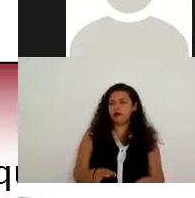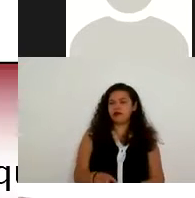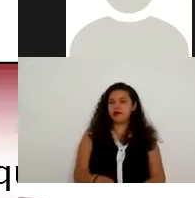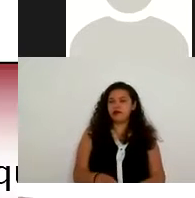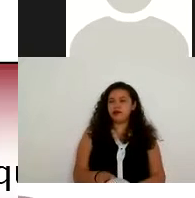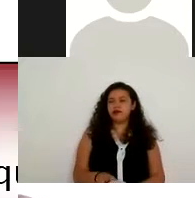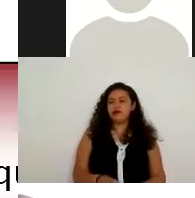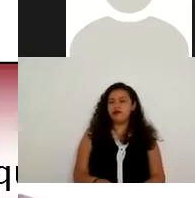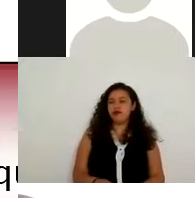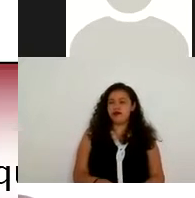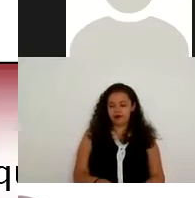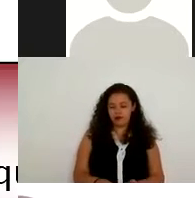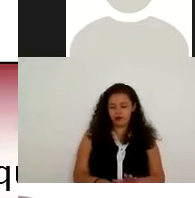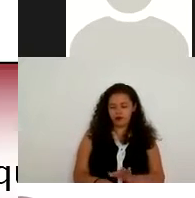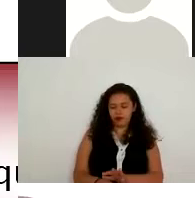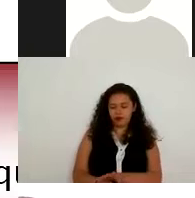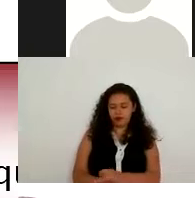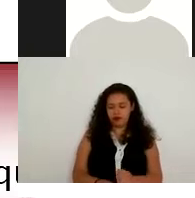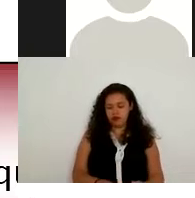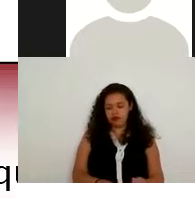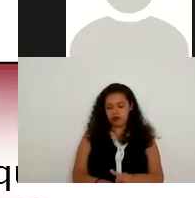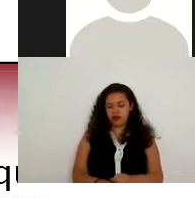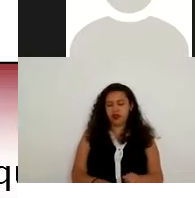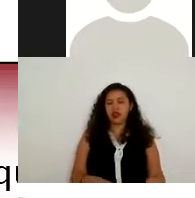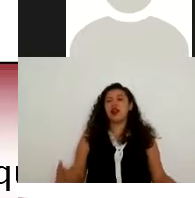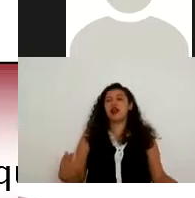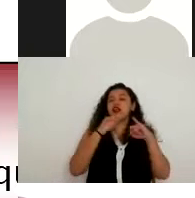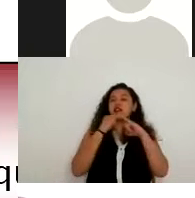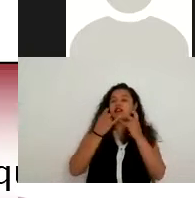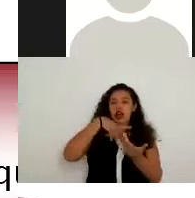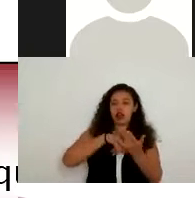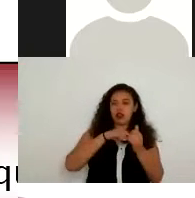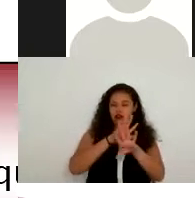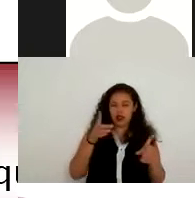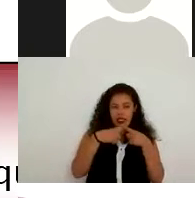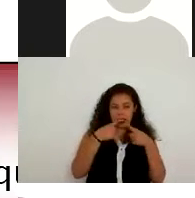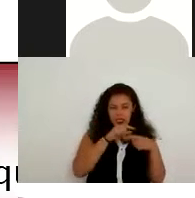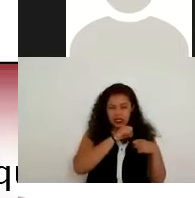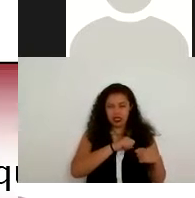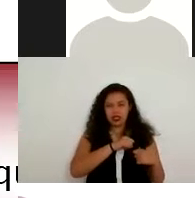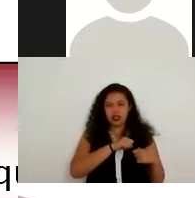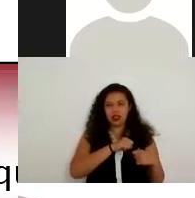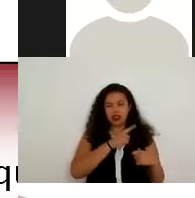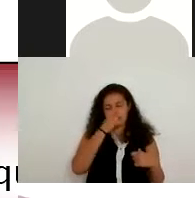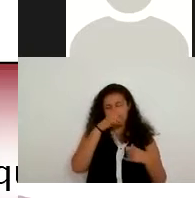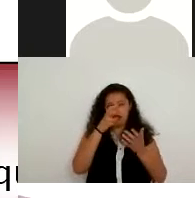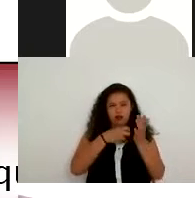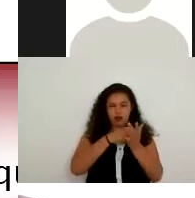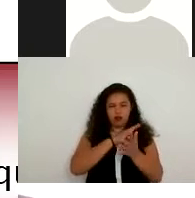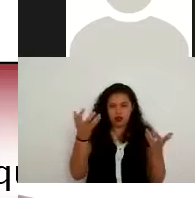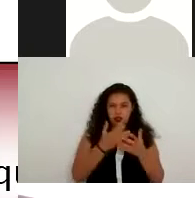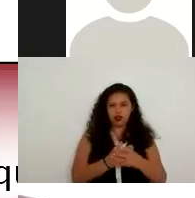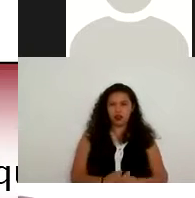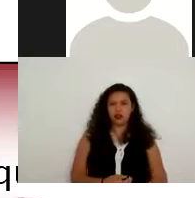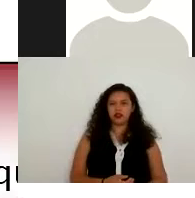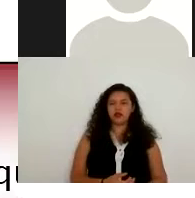tiene dentro de la institución esta información y que se pueda hacer esta esta corrección por eso